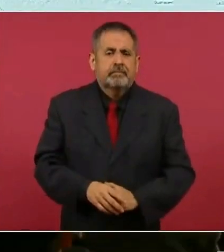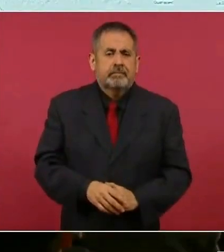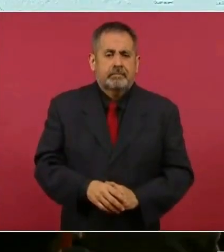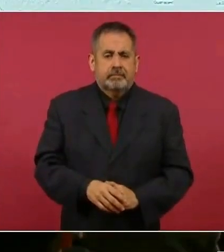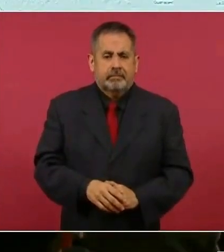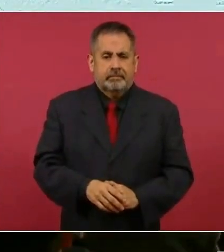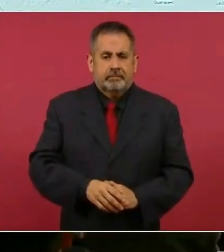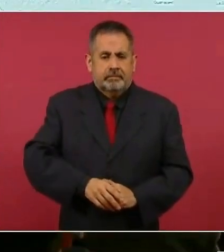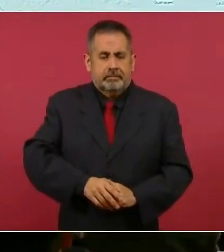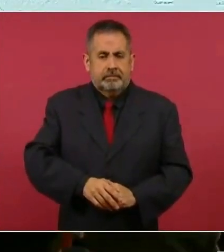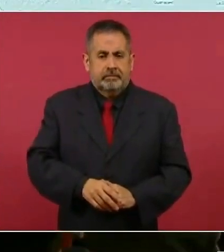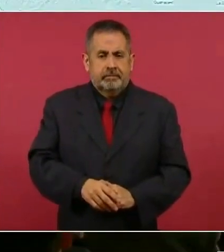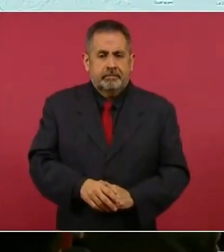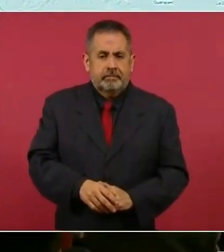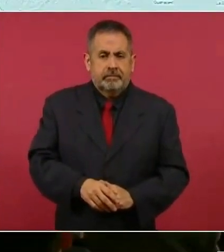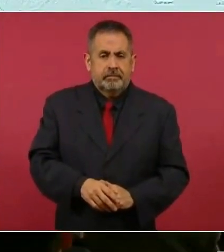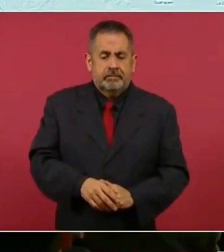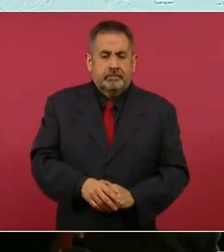¿Aquí?